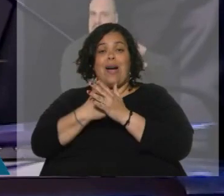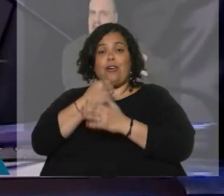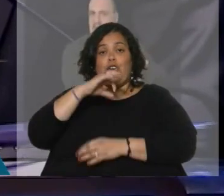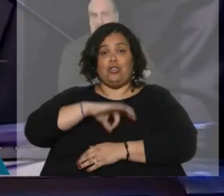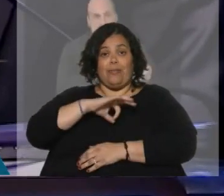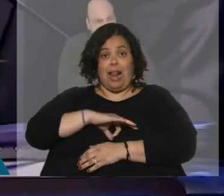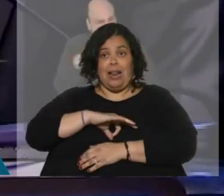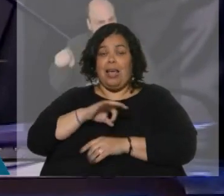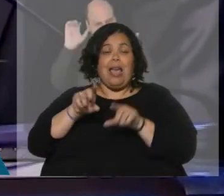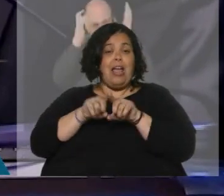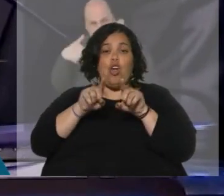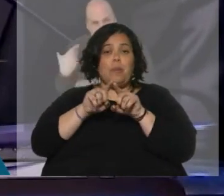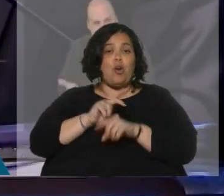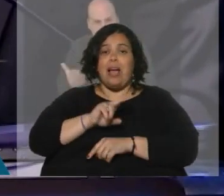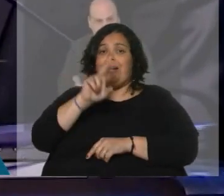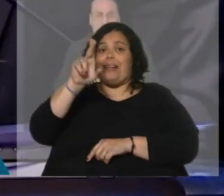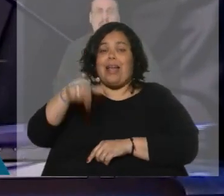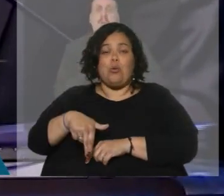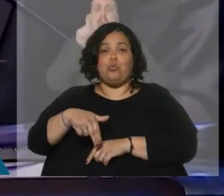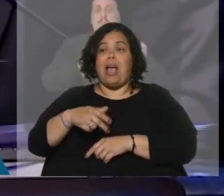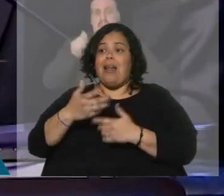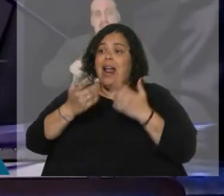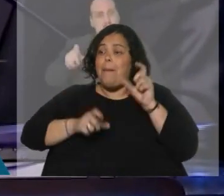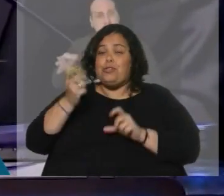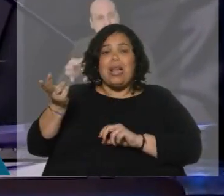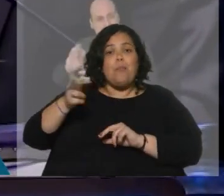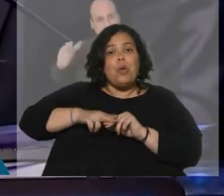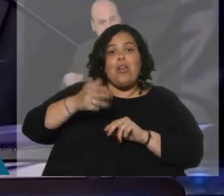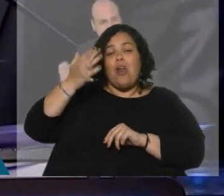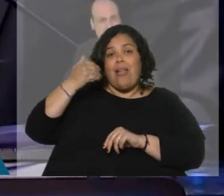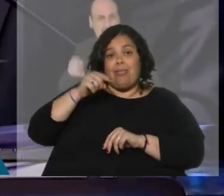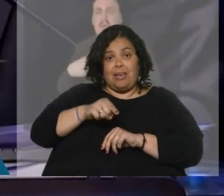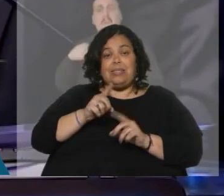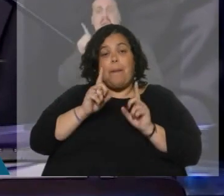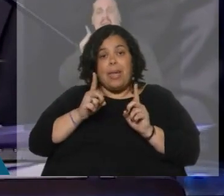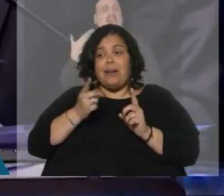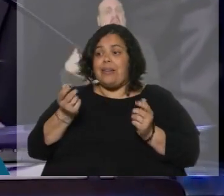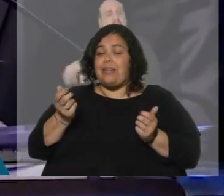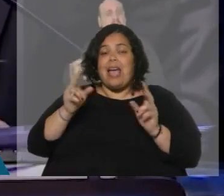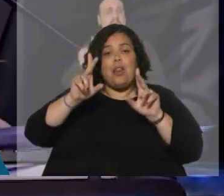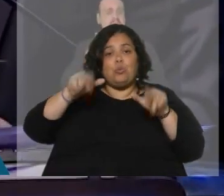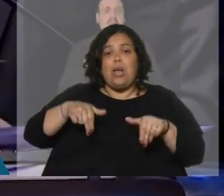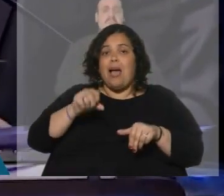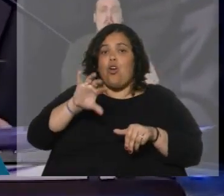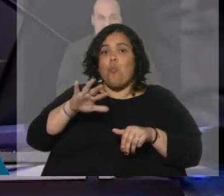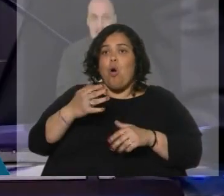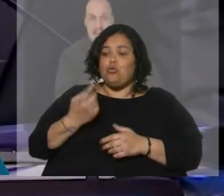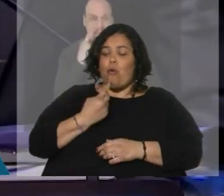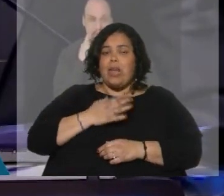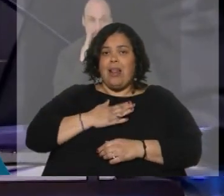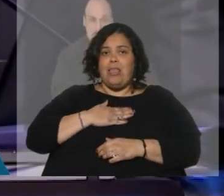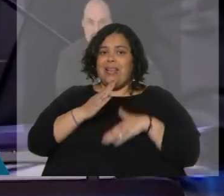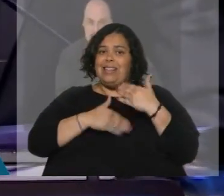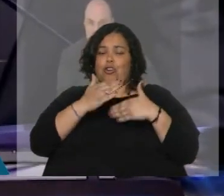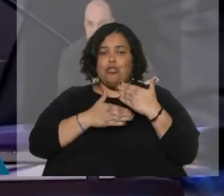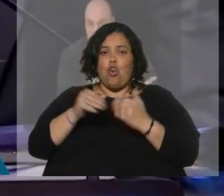renunciar a la sangre de nuestros caídos y renunciar a la soberanía para el desarrollo de nuestras empresas. Le digo a